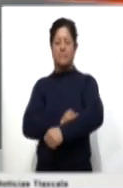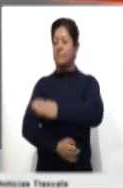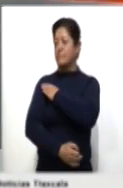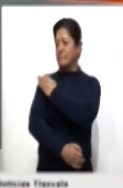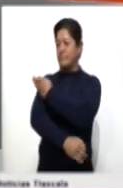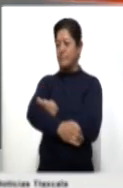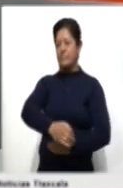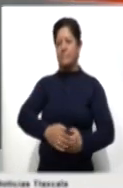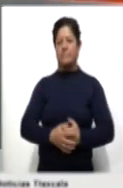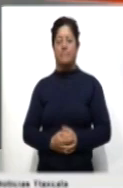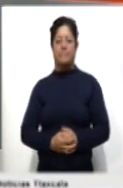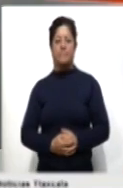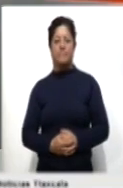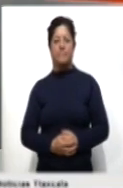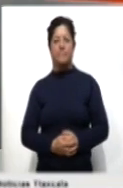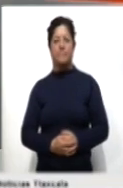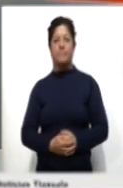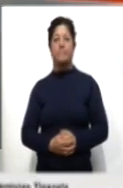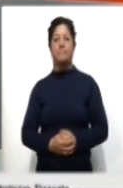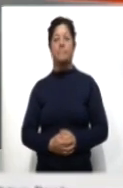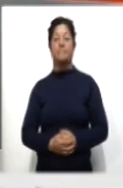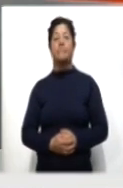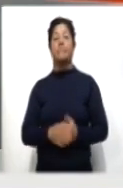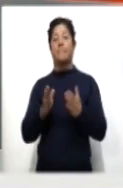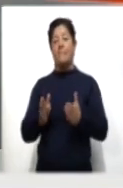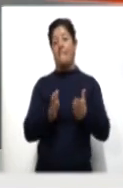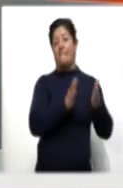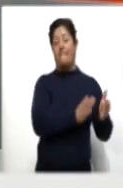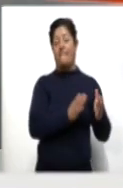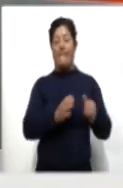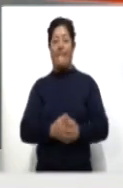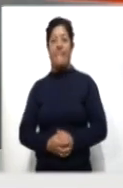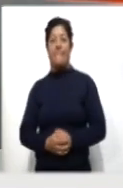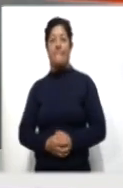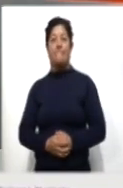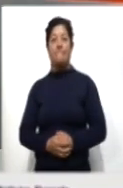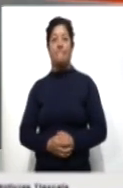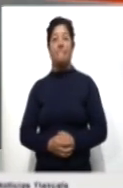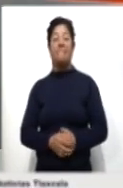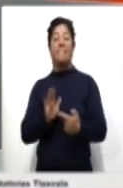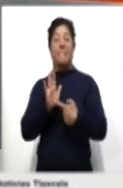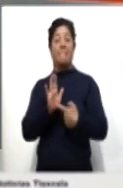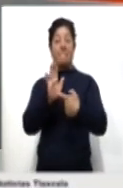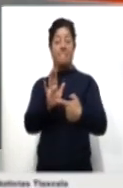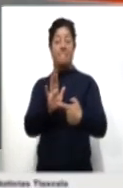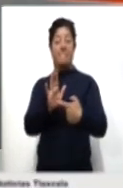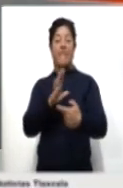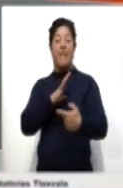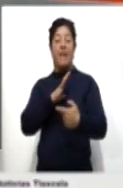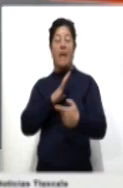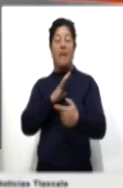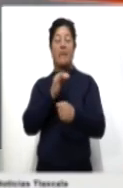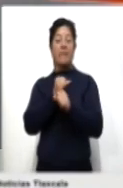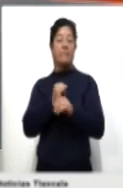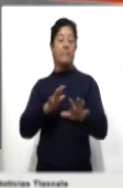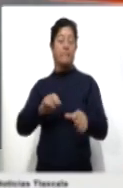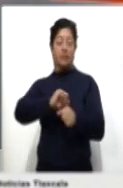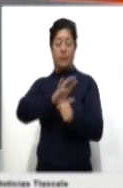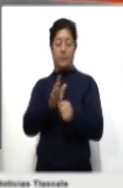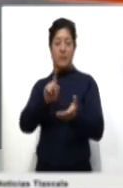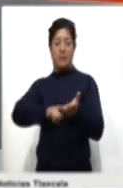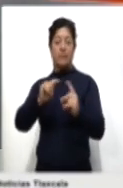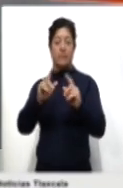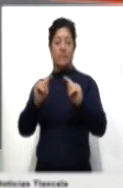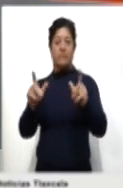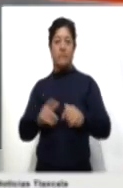Buenas tardes. Vamos a cambiar de información. A continuación le presentamos el reporte más actualizado de los casos COVID-19 en el